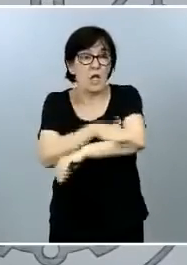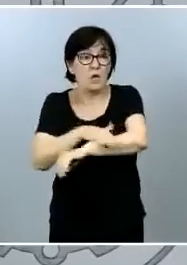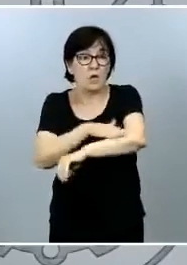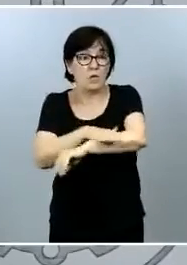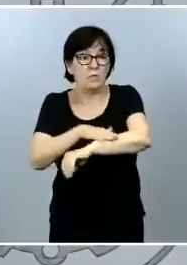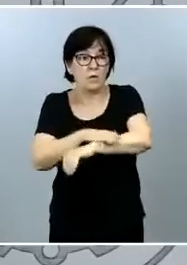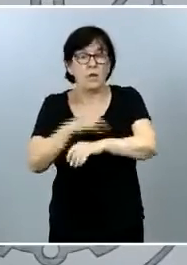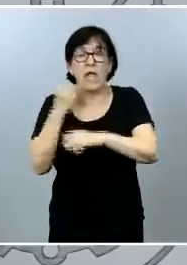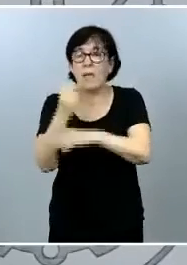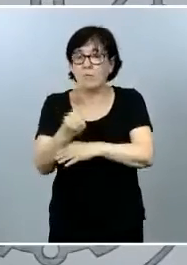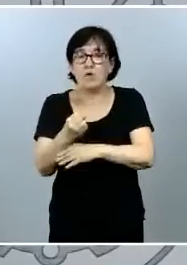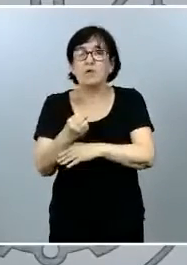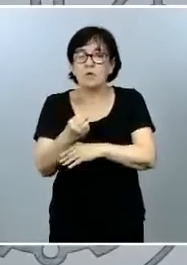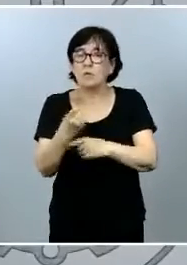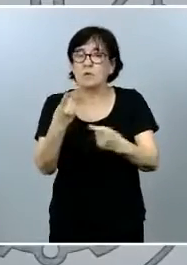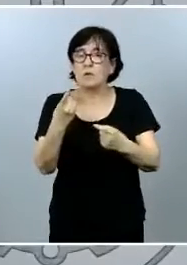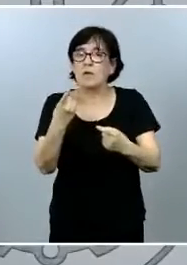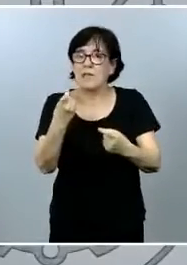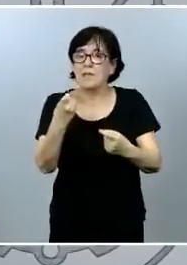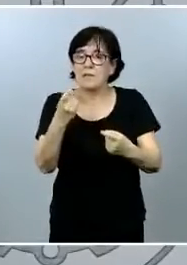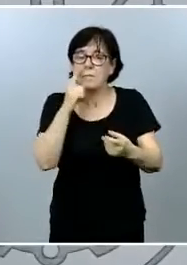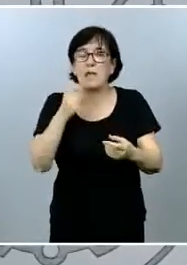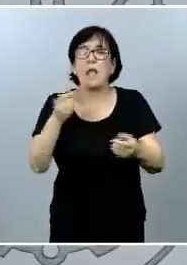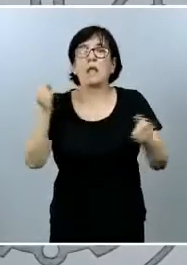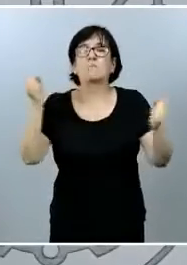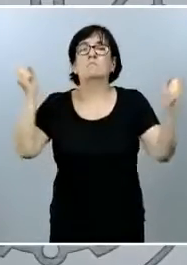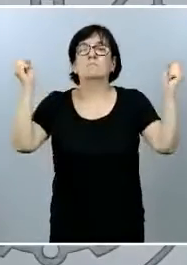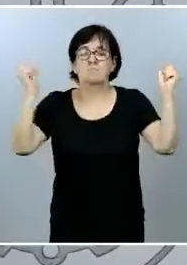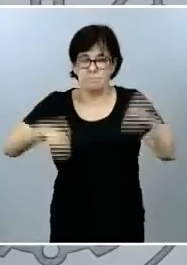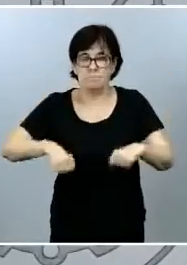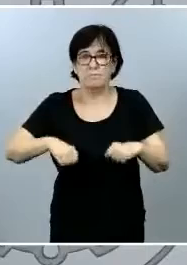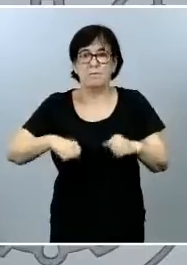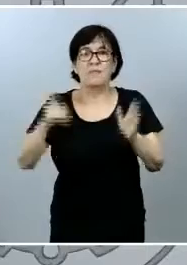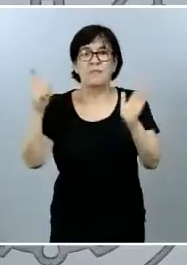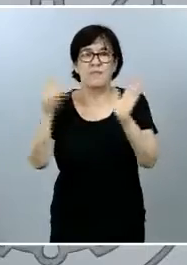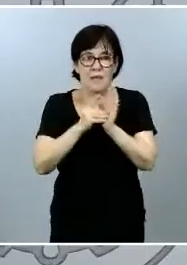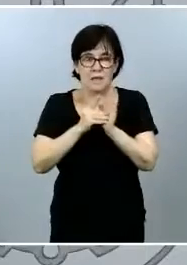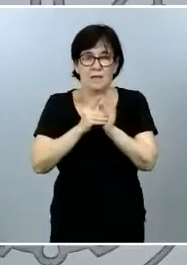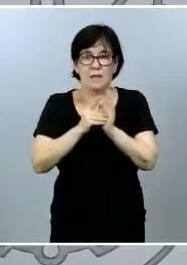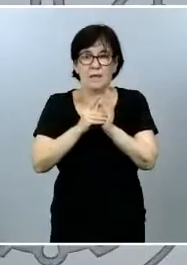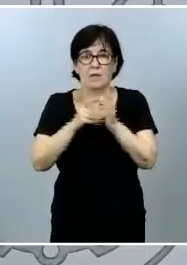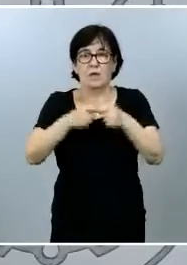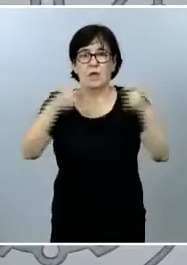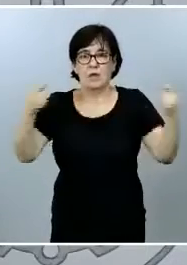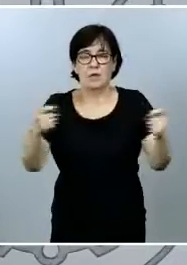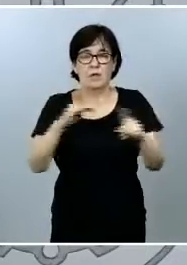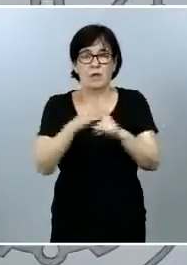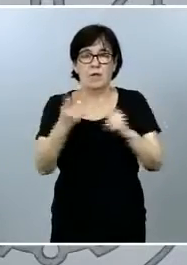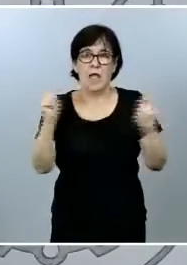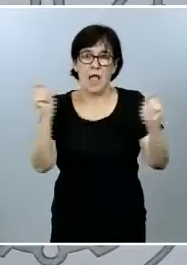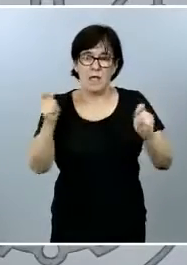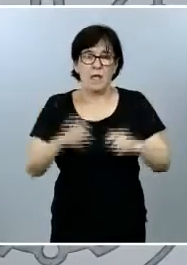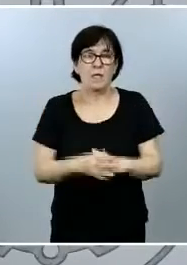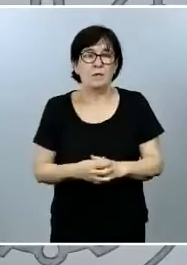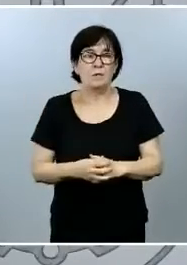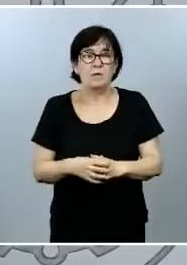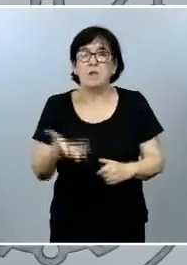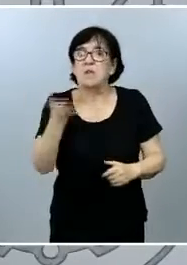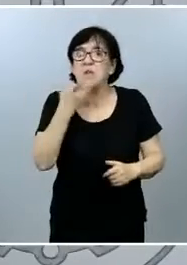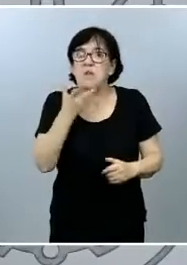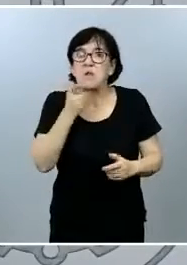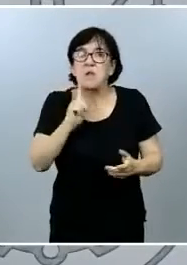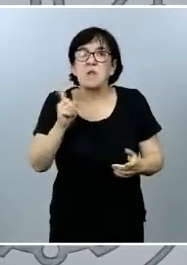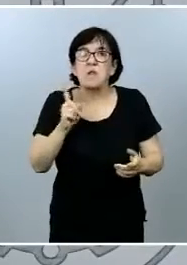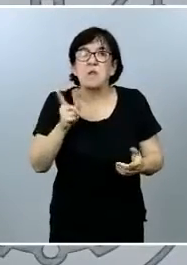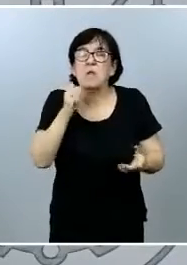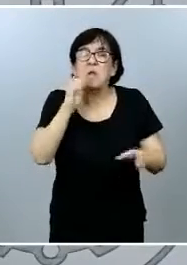apoyos necesarios para ratificar este decreto de alarma y por tanto desconozco el sentido del